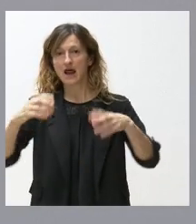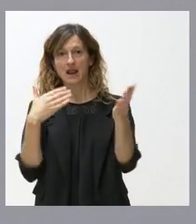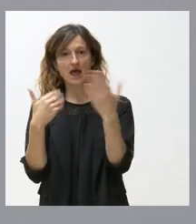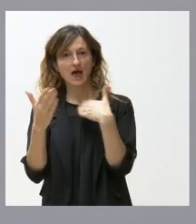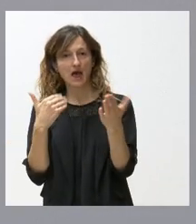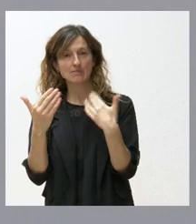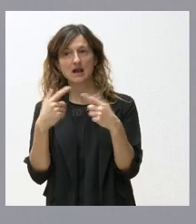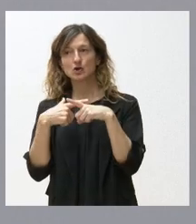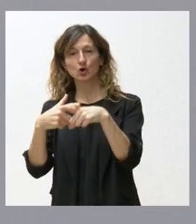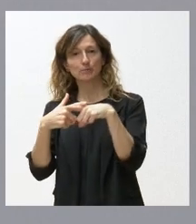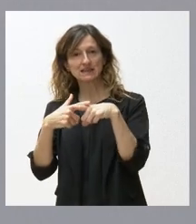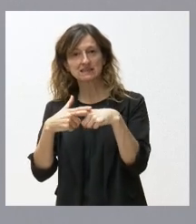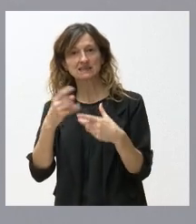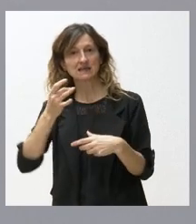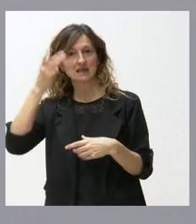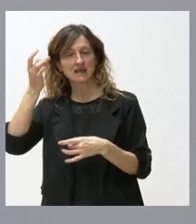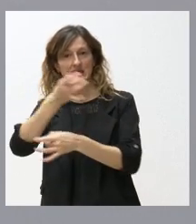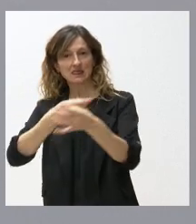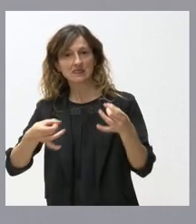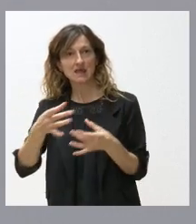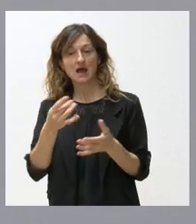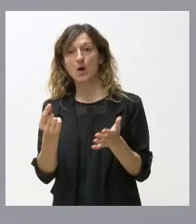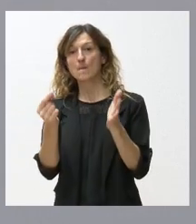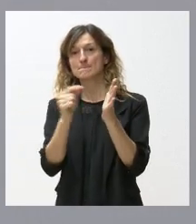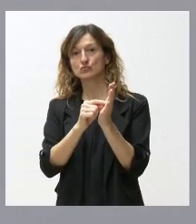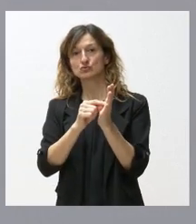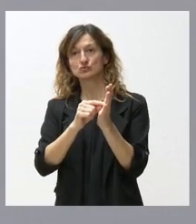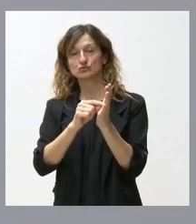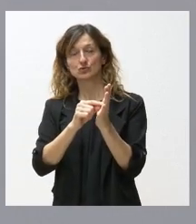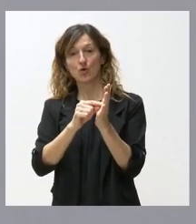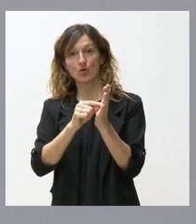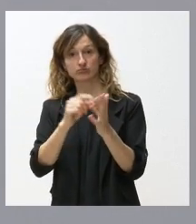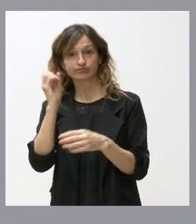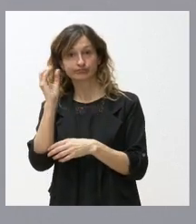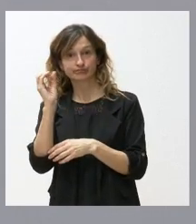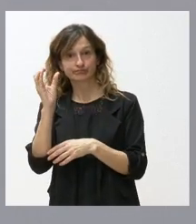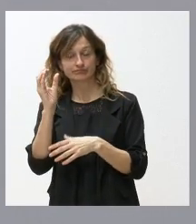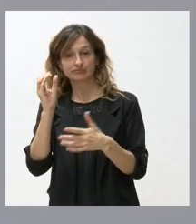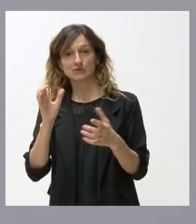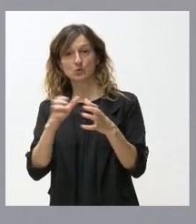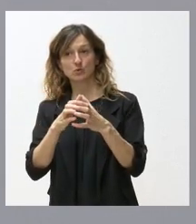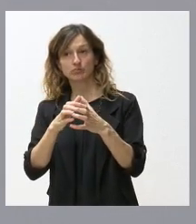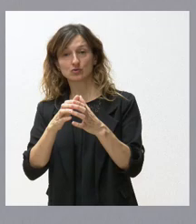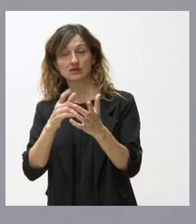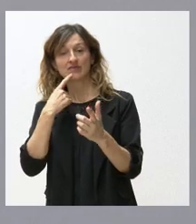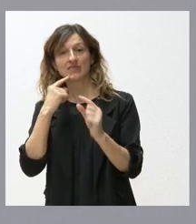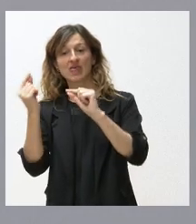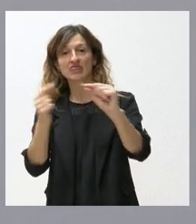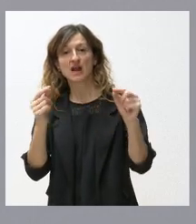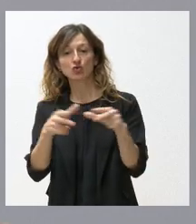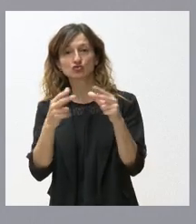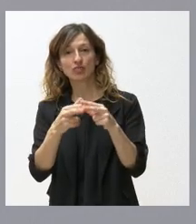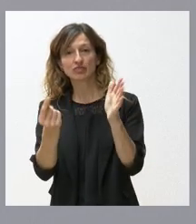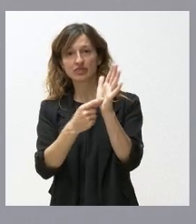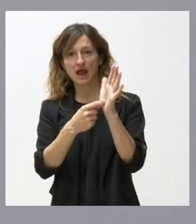compartir estas ideas. Yo creo que fue el primero de los puntos que se puso encima de la mesa de la intervención parlamentaria de alguno de los grupos, el tema del diálogo social y hoy